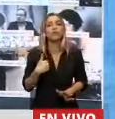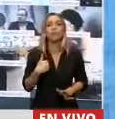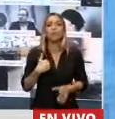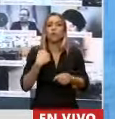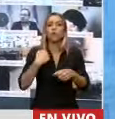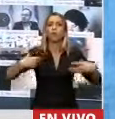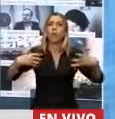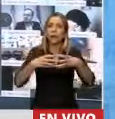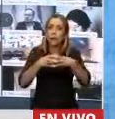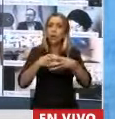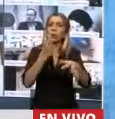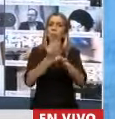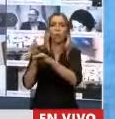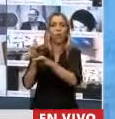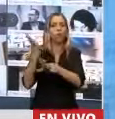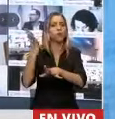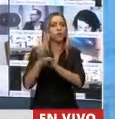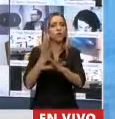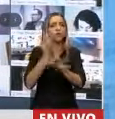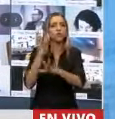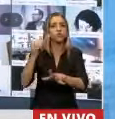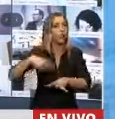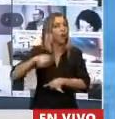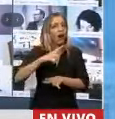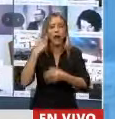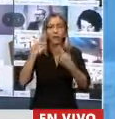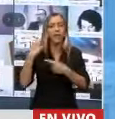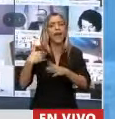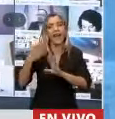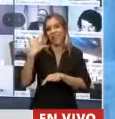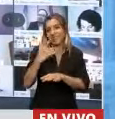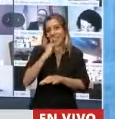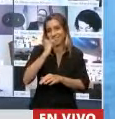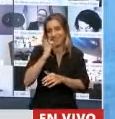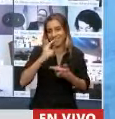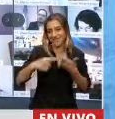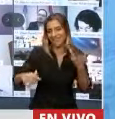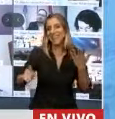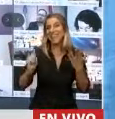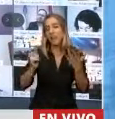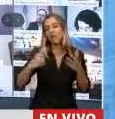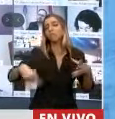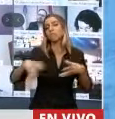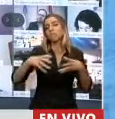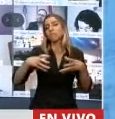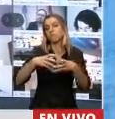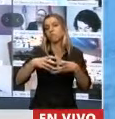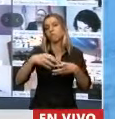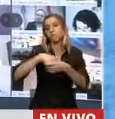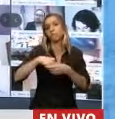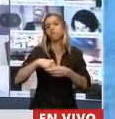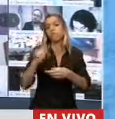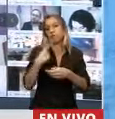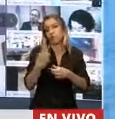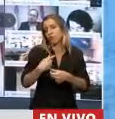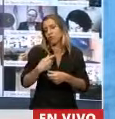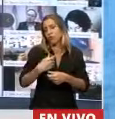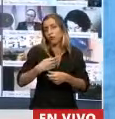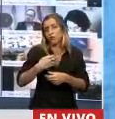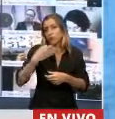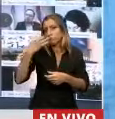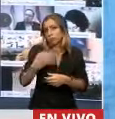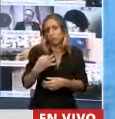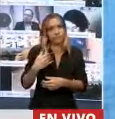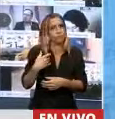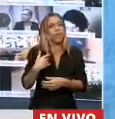equipo de profesionales, que lo quise poner en nombre de Nery Carlomagno porque le ha